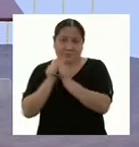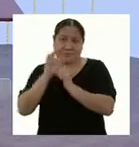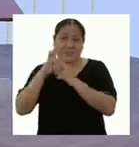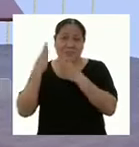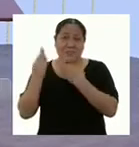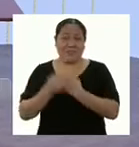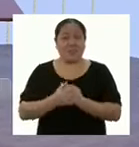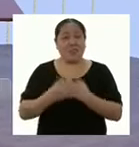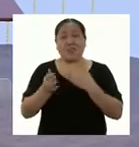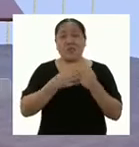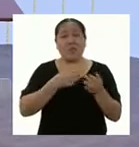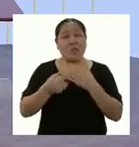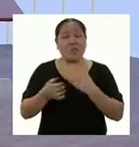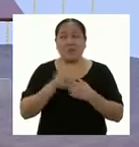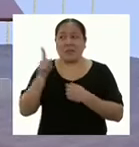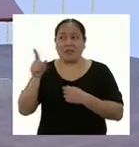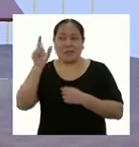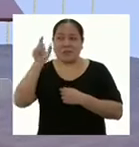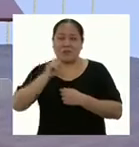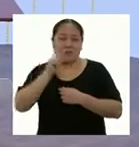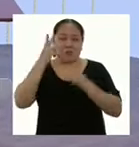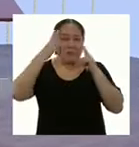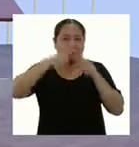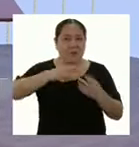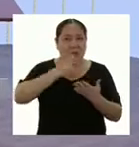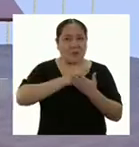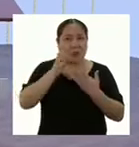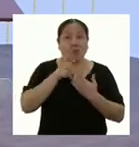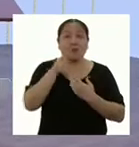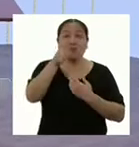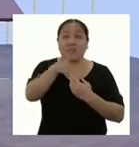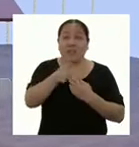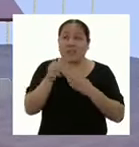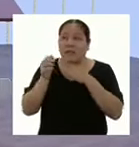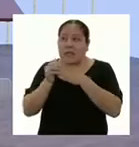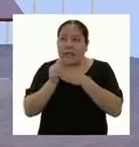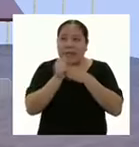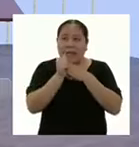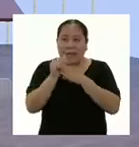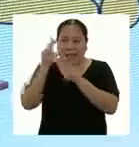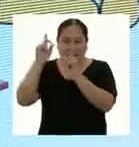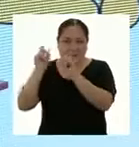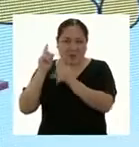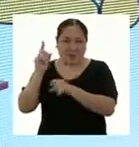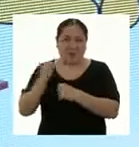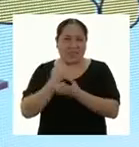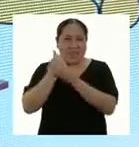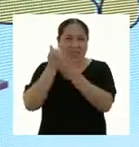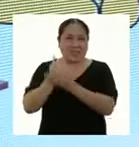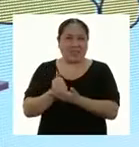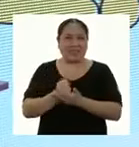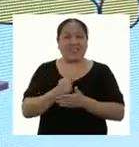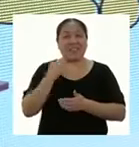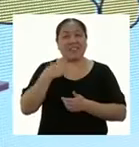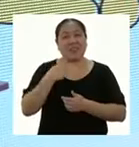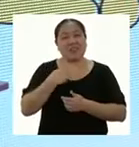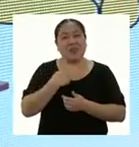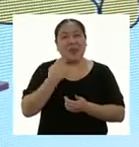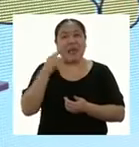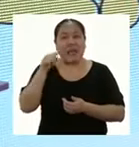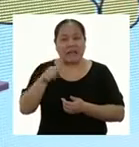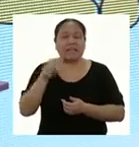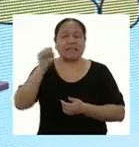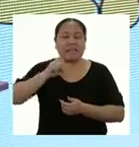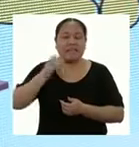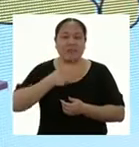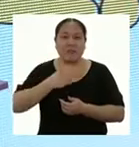No importa si no vio el programa, ustedes mismos pueden ir guiando las preguntas. De hecho, así me doy cuenta de que ya